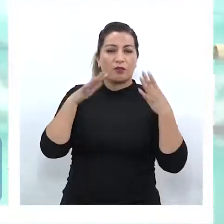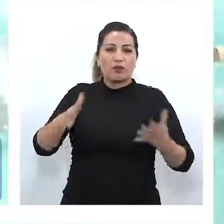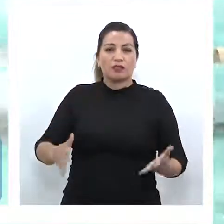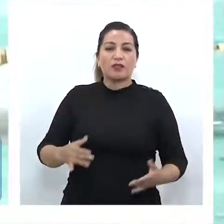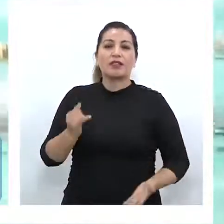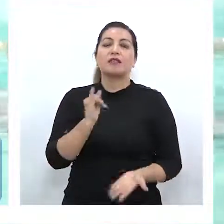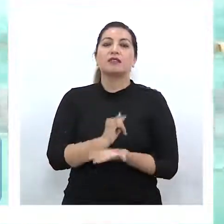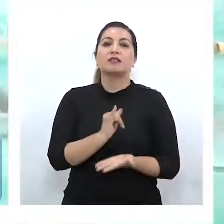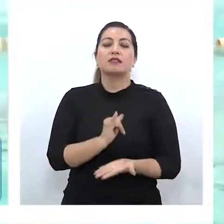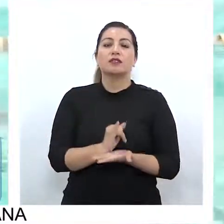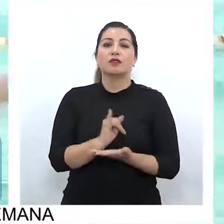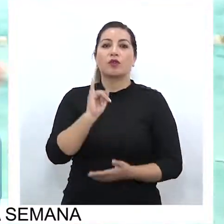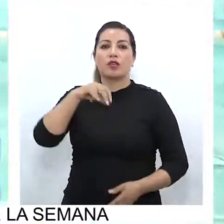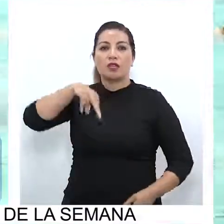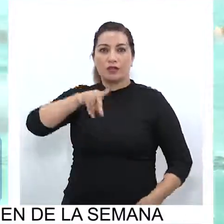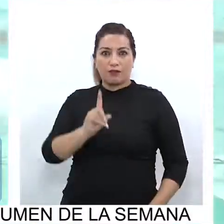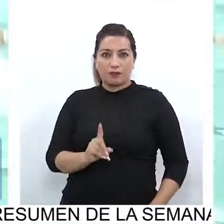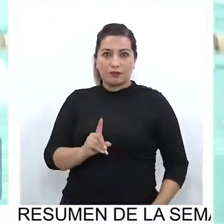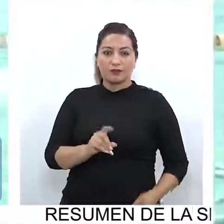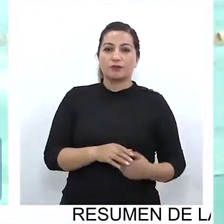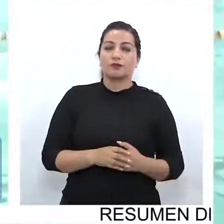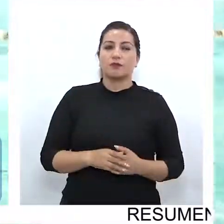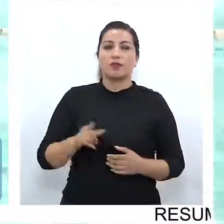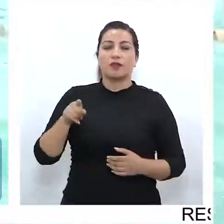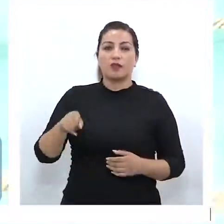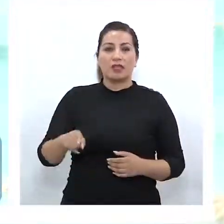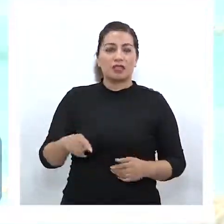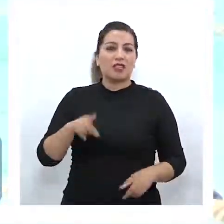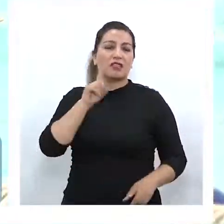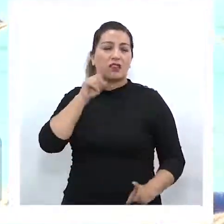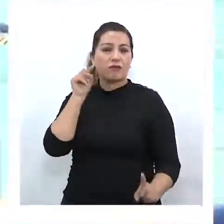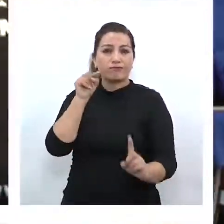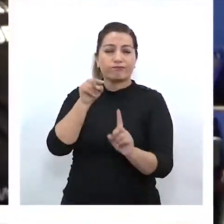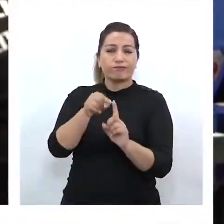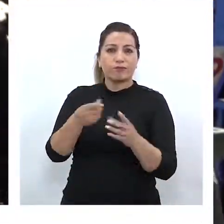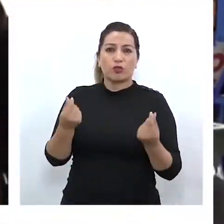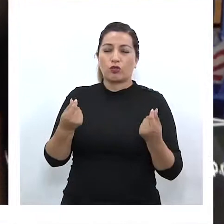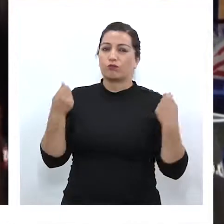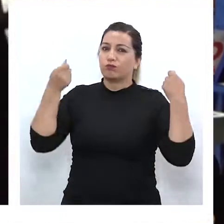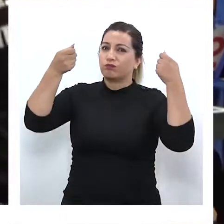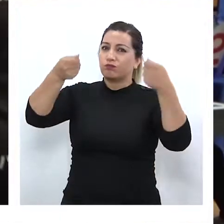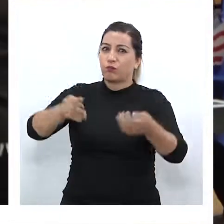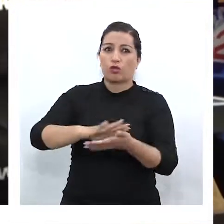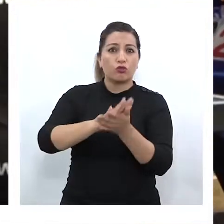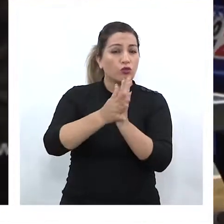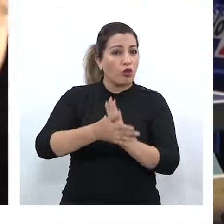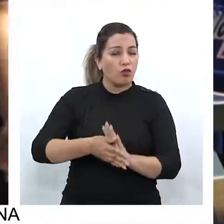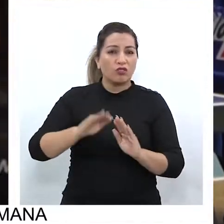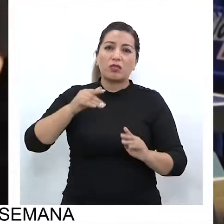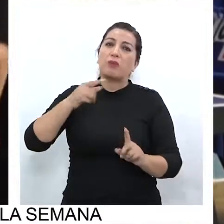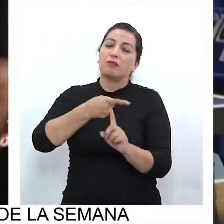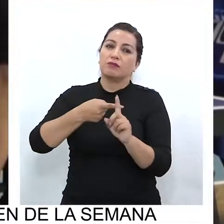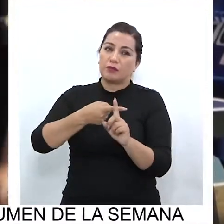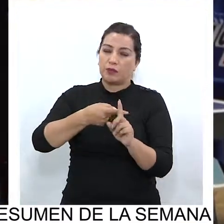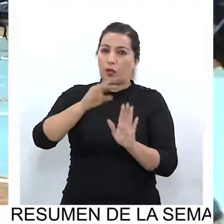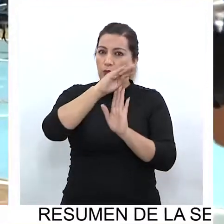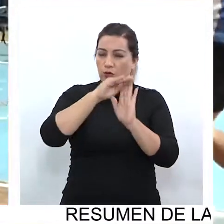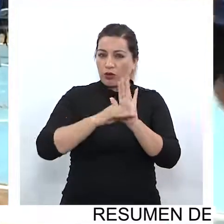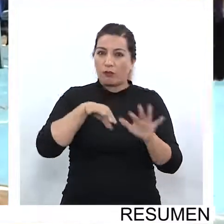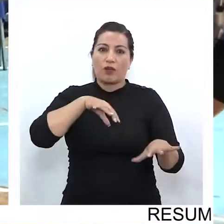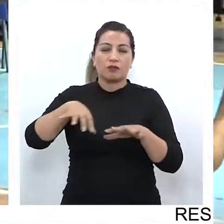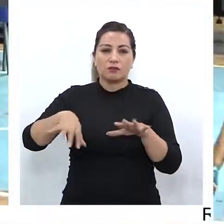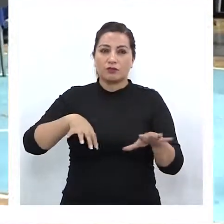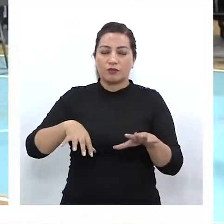a través del Instituto Nacional de Deportes. Este tiene como objetivo financiar total o parcialmente proyectos, programas,